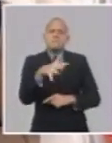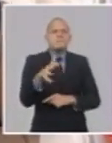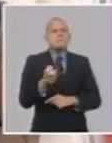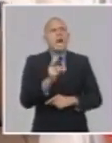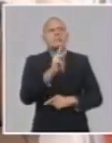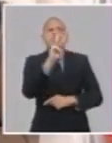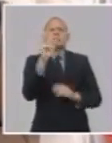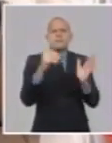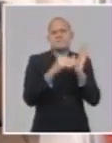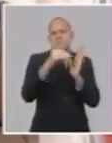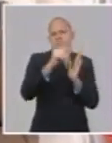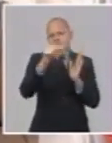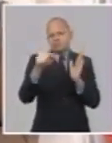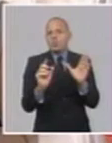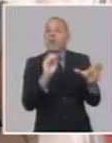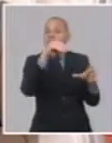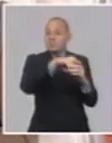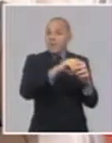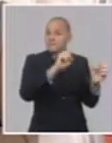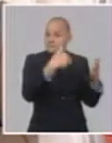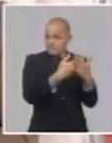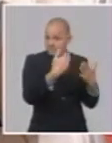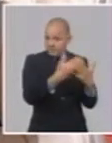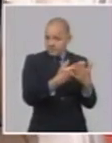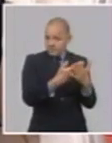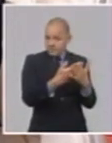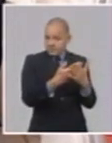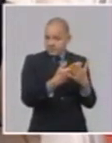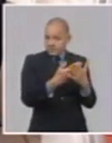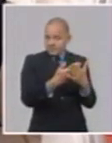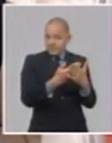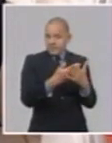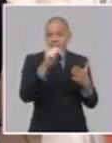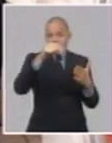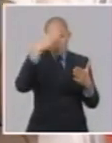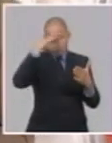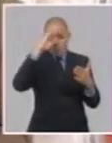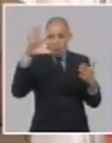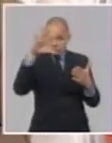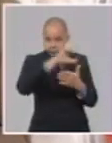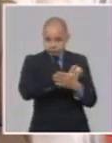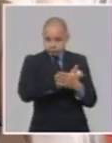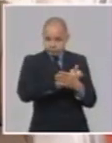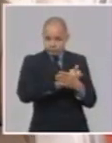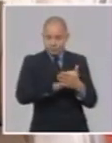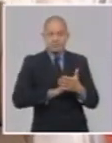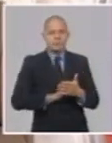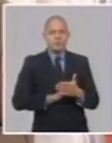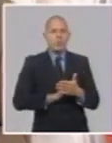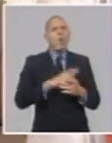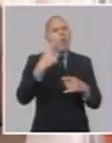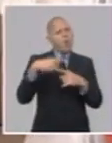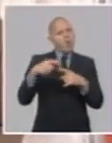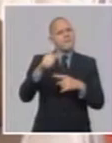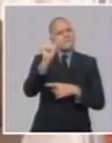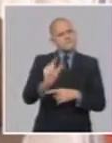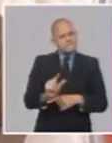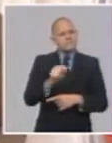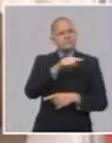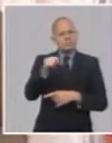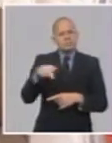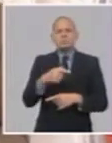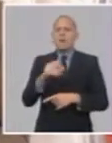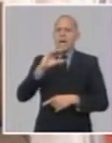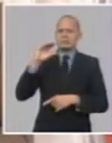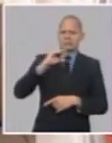trabajadores asalariados que tiene el sector estatal en el país, y otros trabajadores asalariados que no laboran en el sector